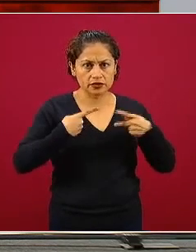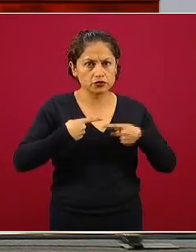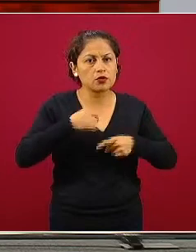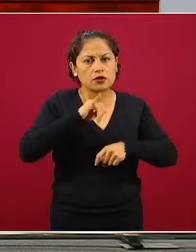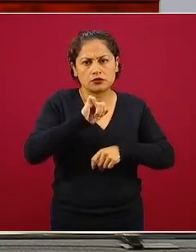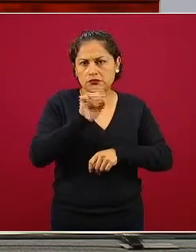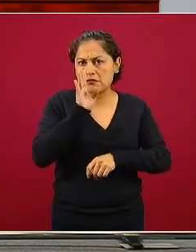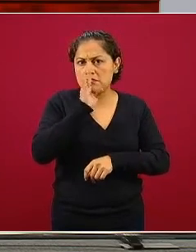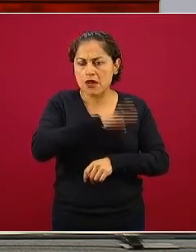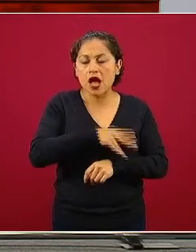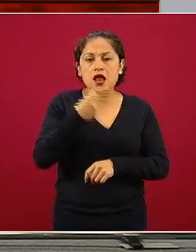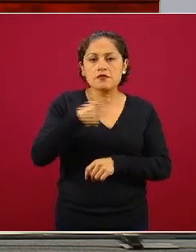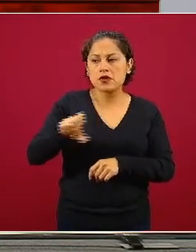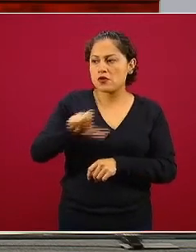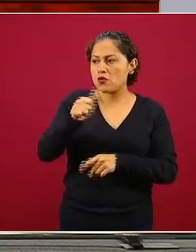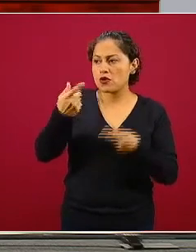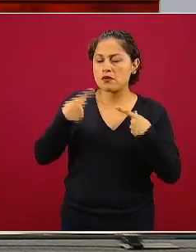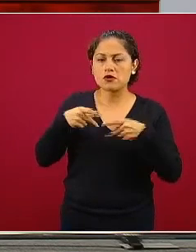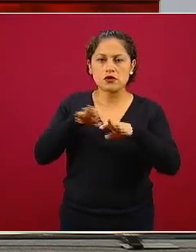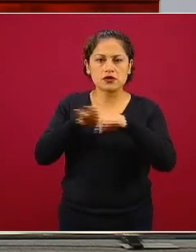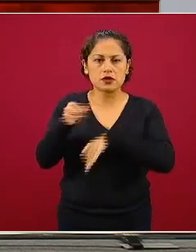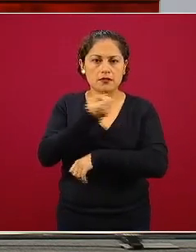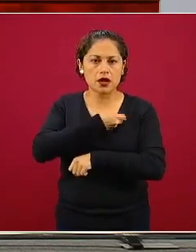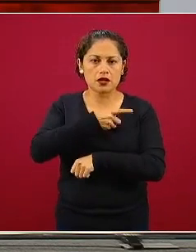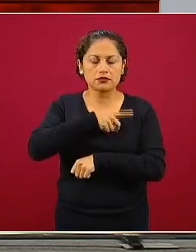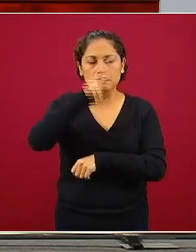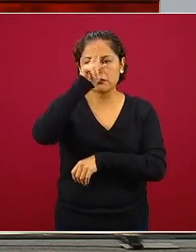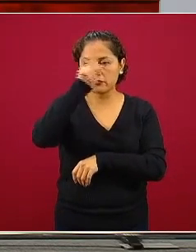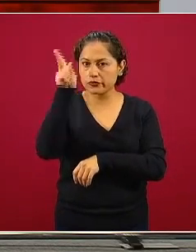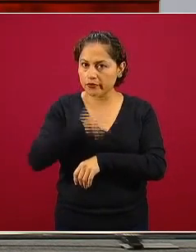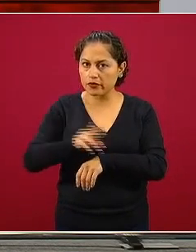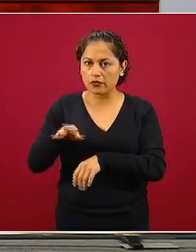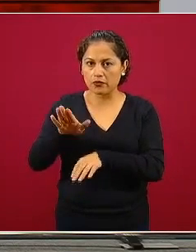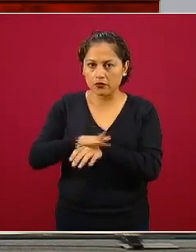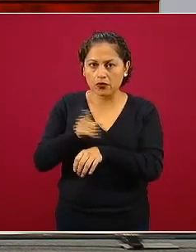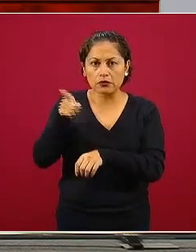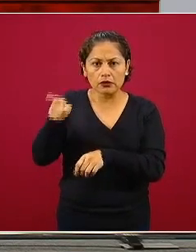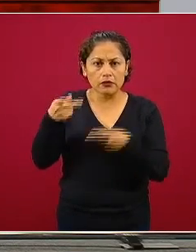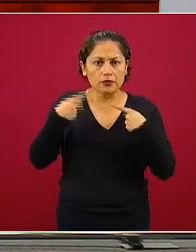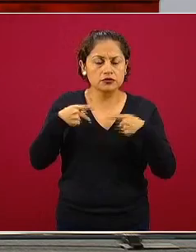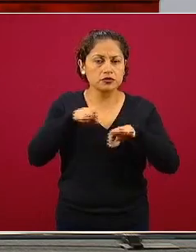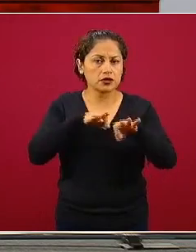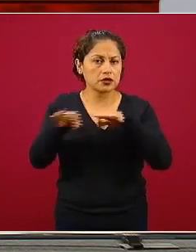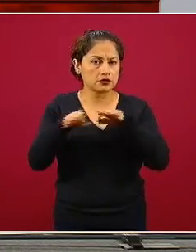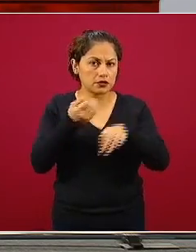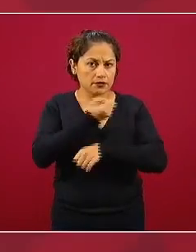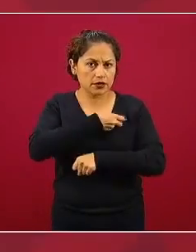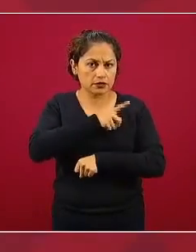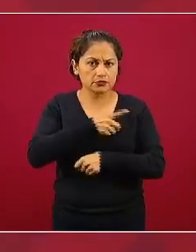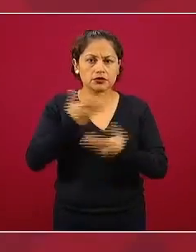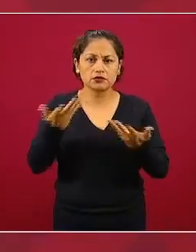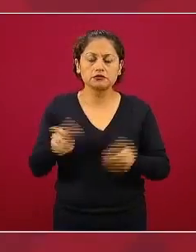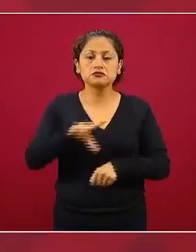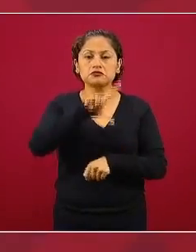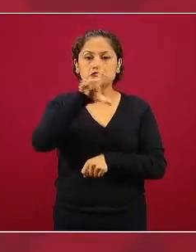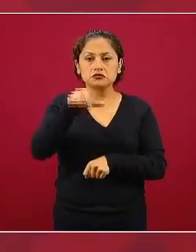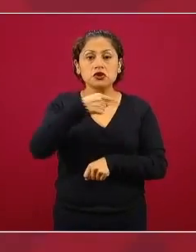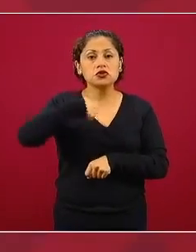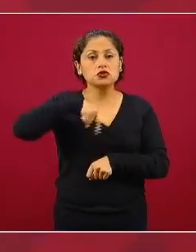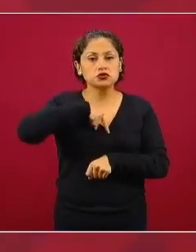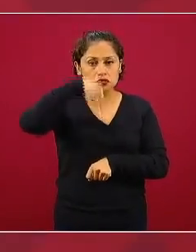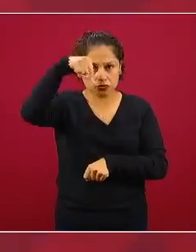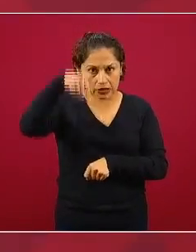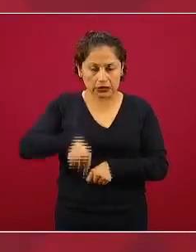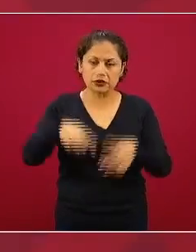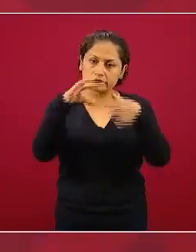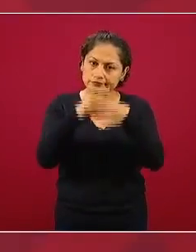particular porque estaba asociado con la condición de ser trabajadora o trabajador de la salud después se estabilizó tuvimos varias intervenciones que aquí se han